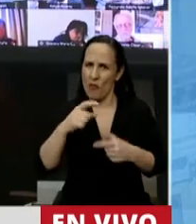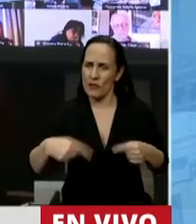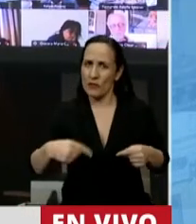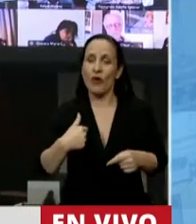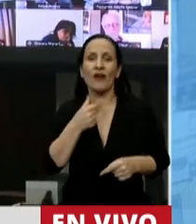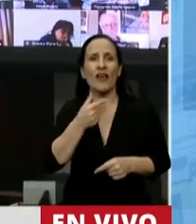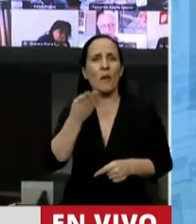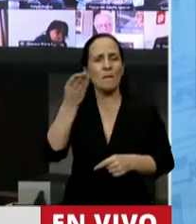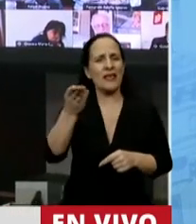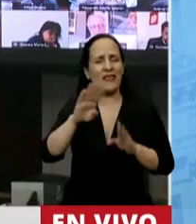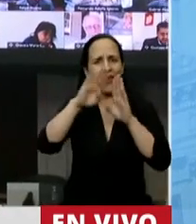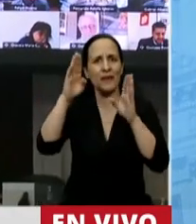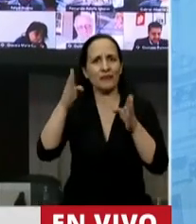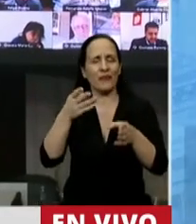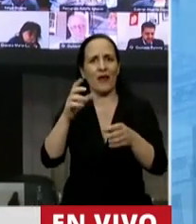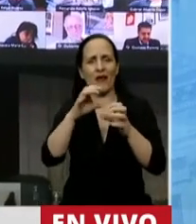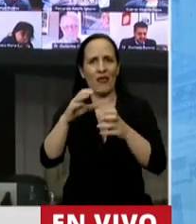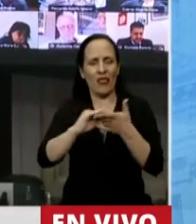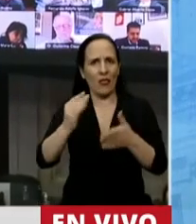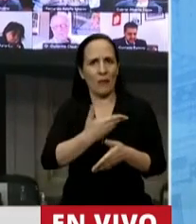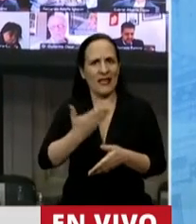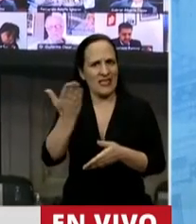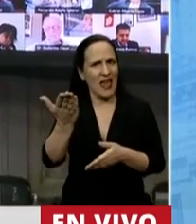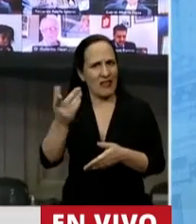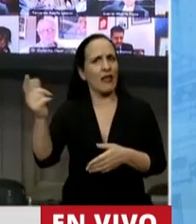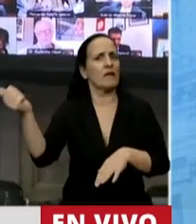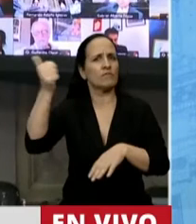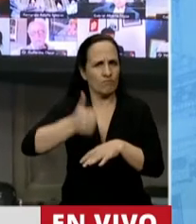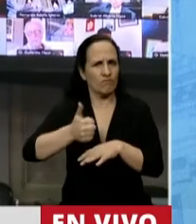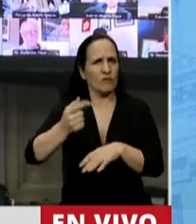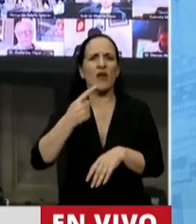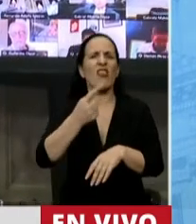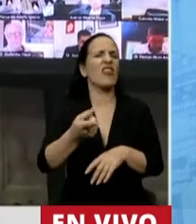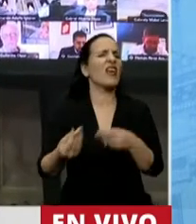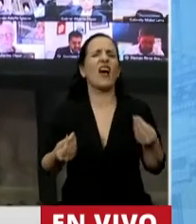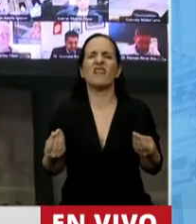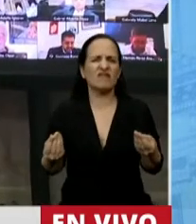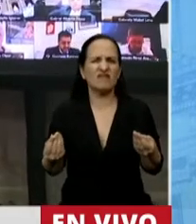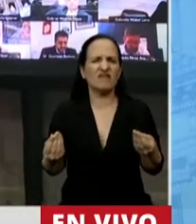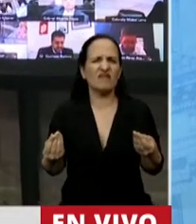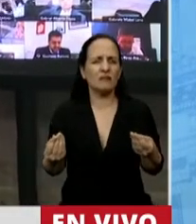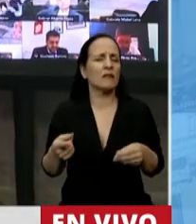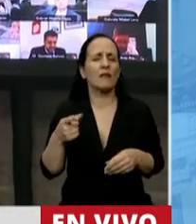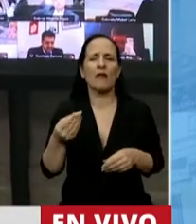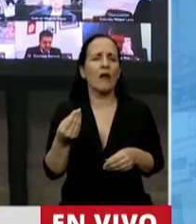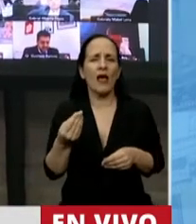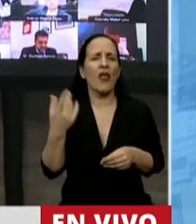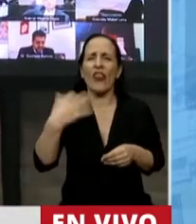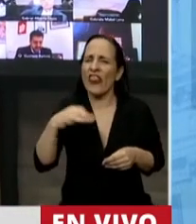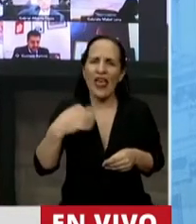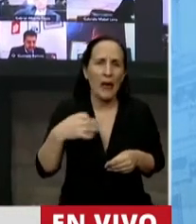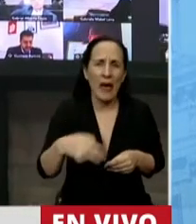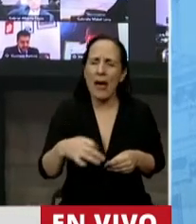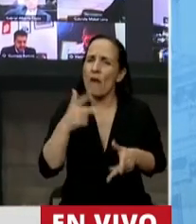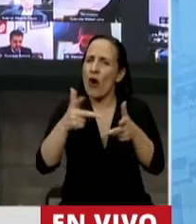Cámara que por favor dé la cara y diga que todo esto es para sostenerlo y que se trate el terrible